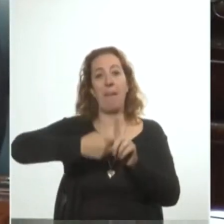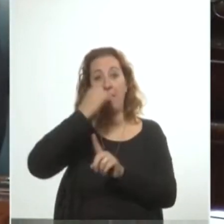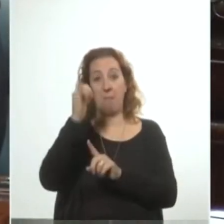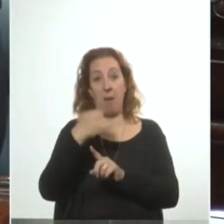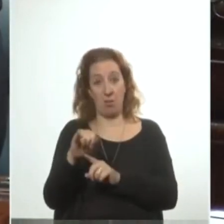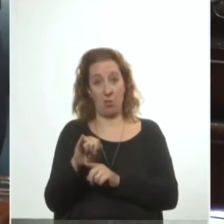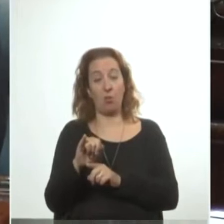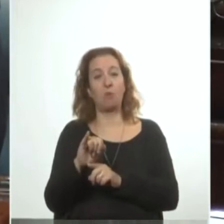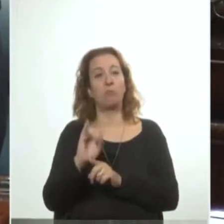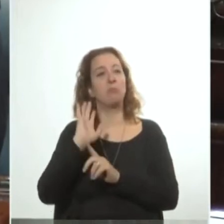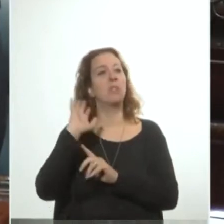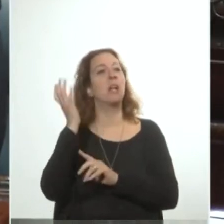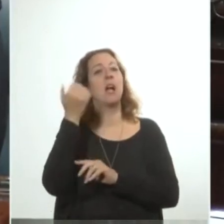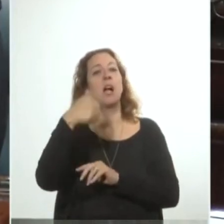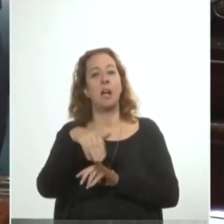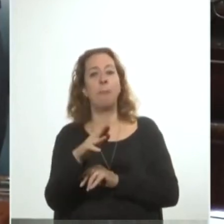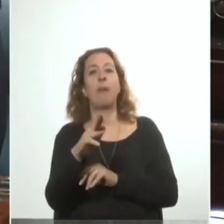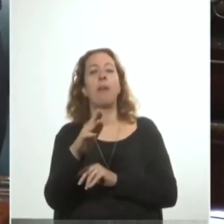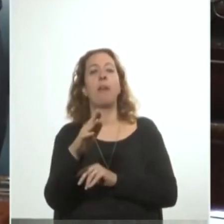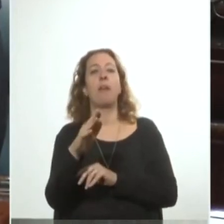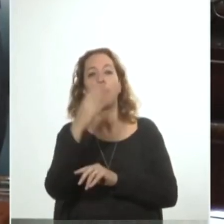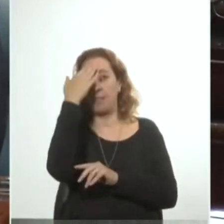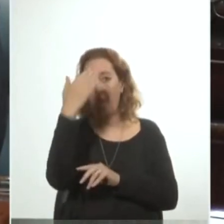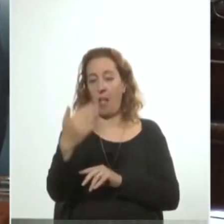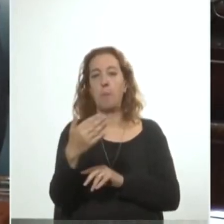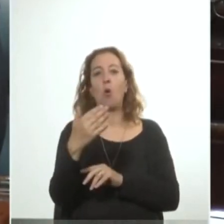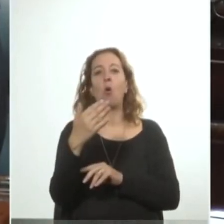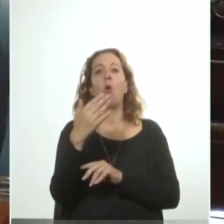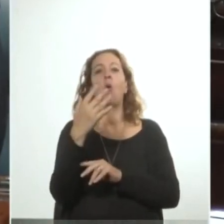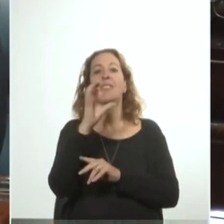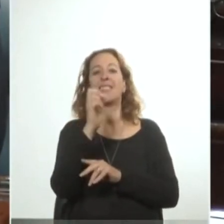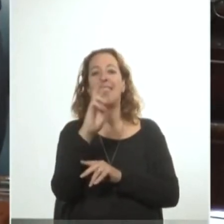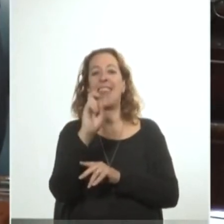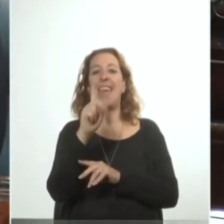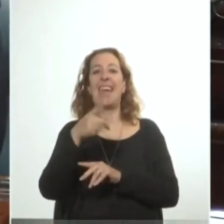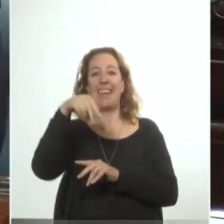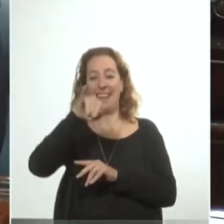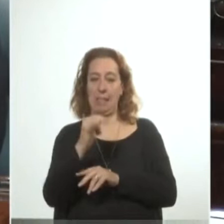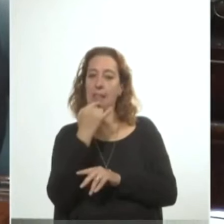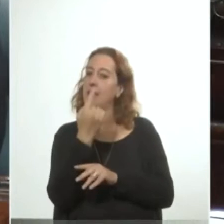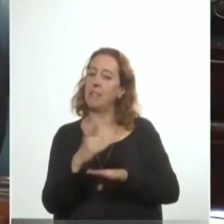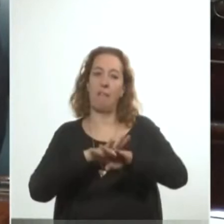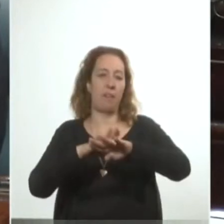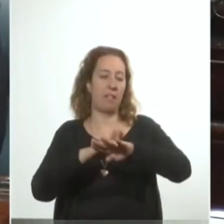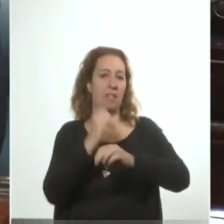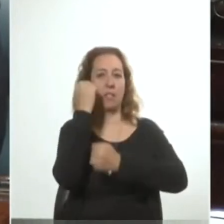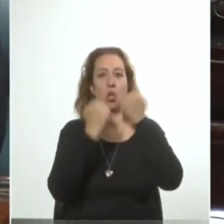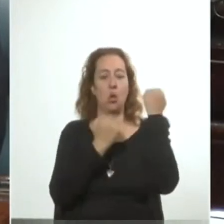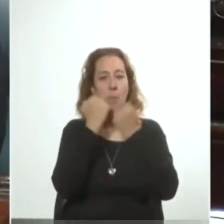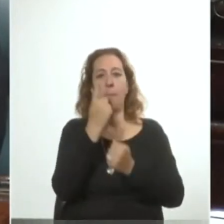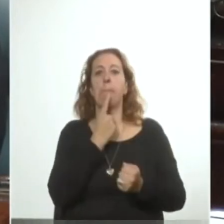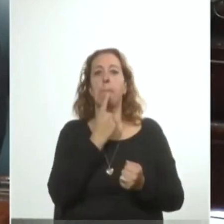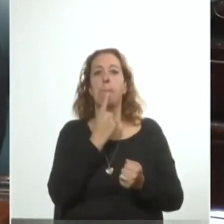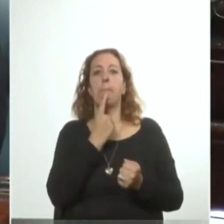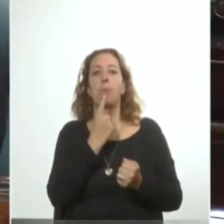del Frente Amplio, el general Sereñi caracterizaba las bases económicas y políticas del